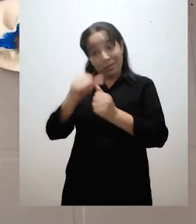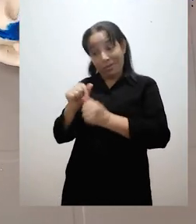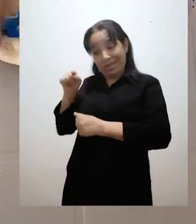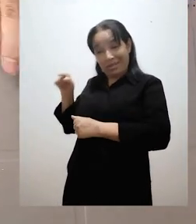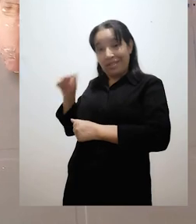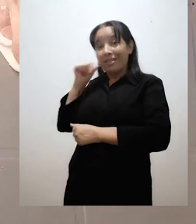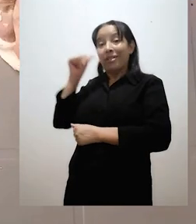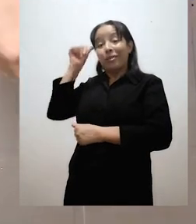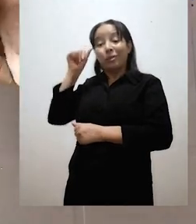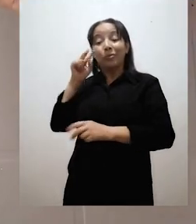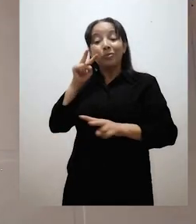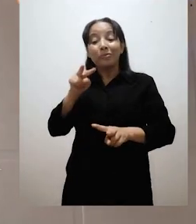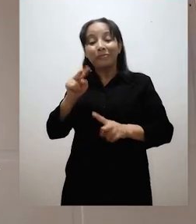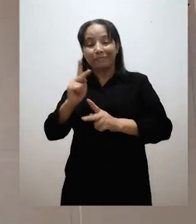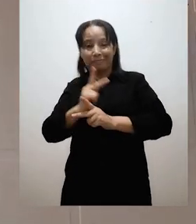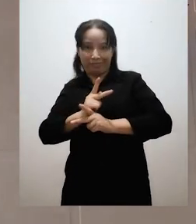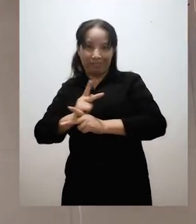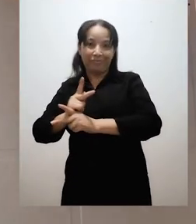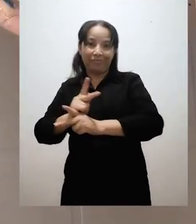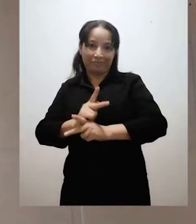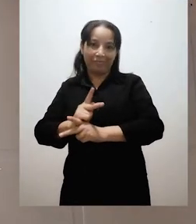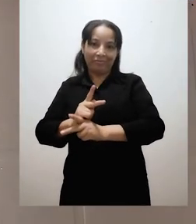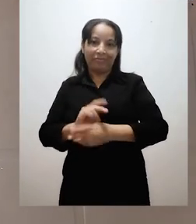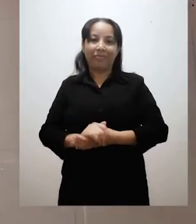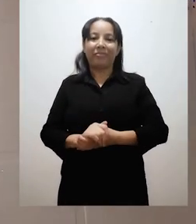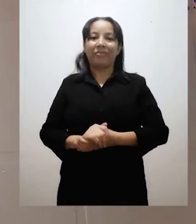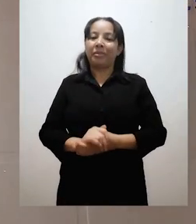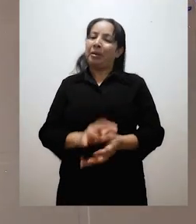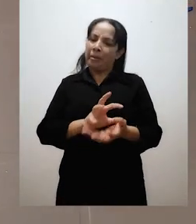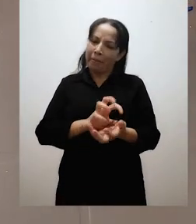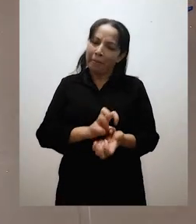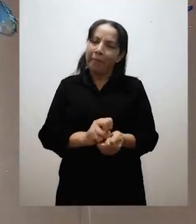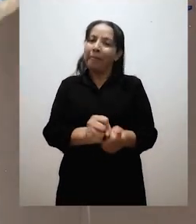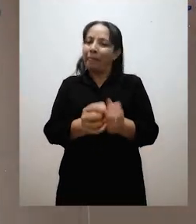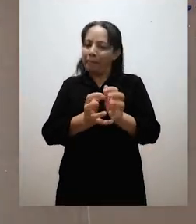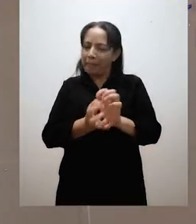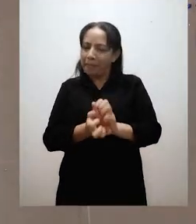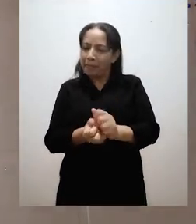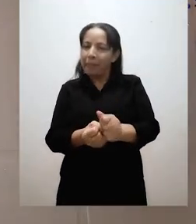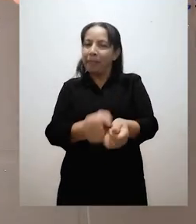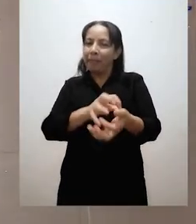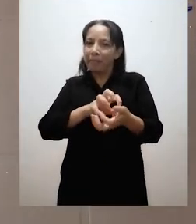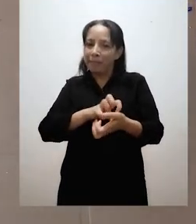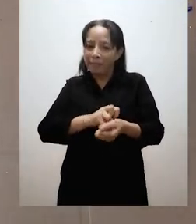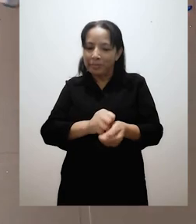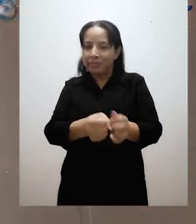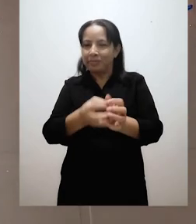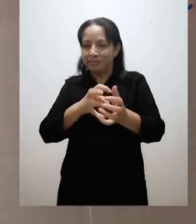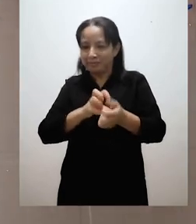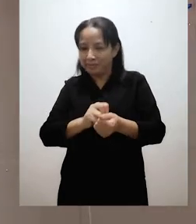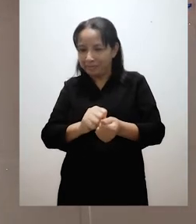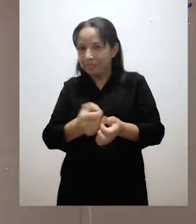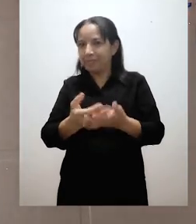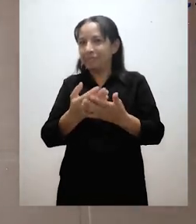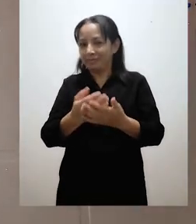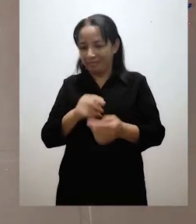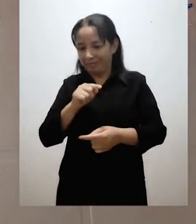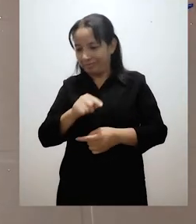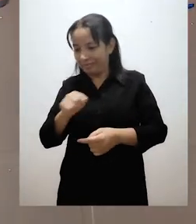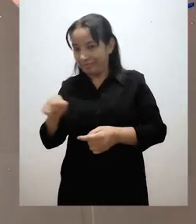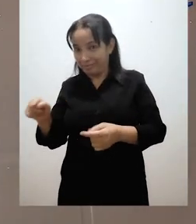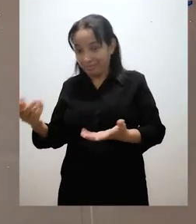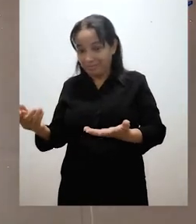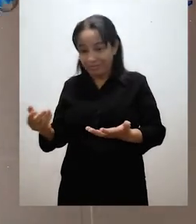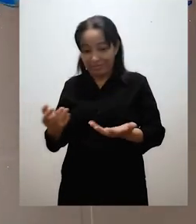Vamos a amasar hasta que cada una agarre el color que decidimos ponerle.